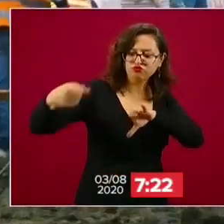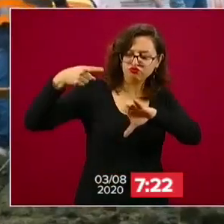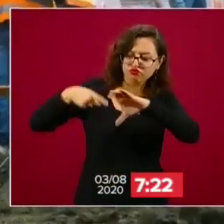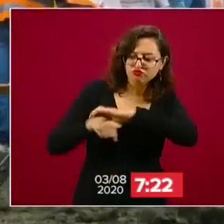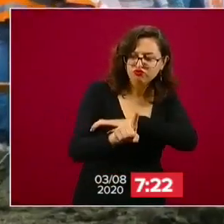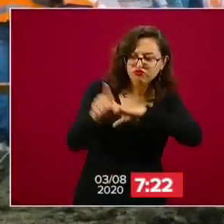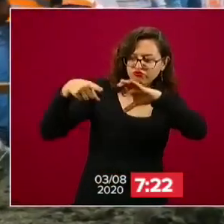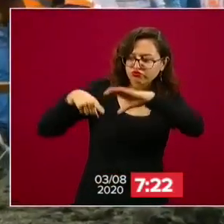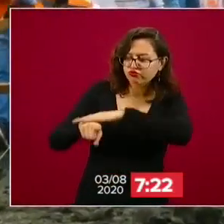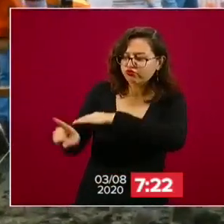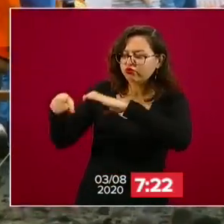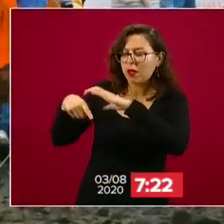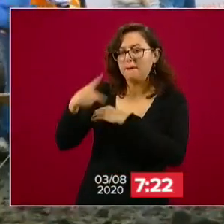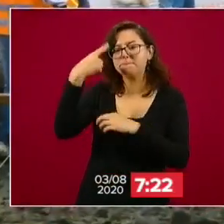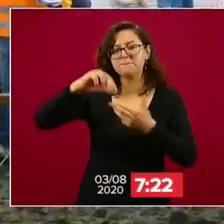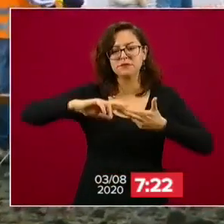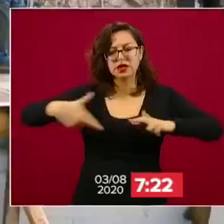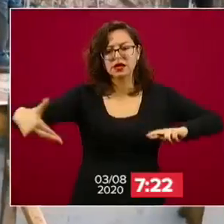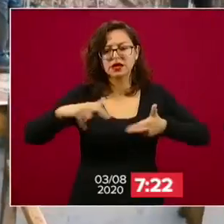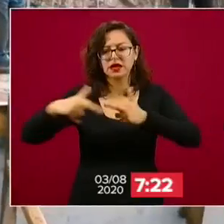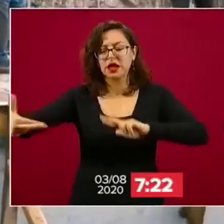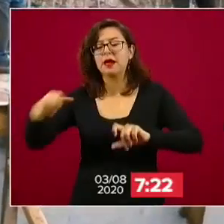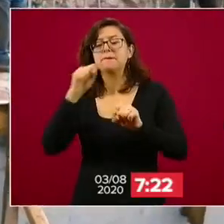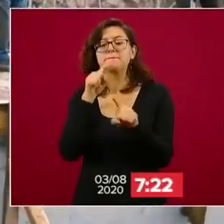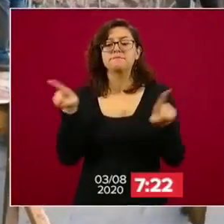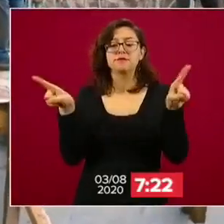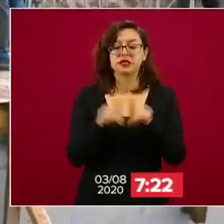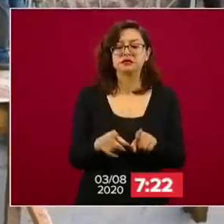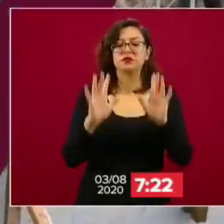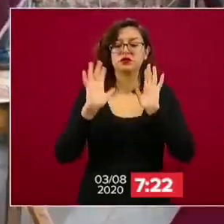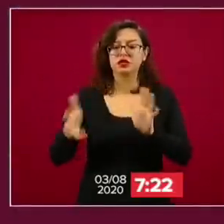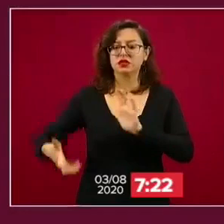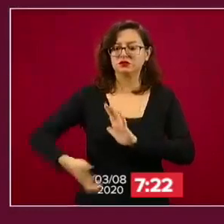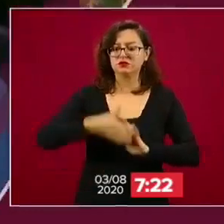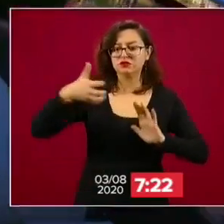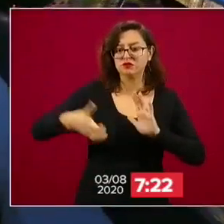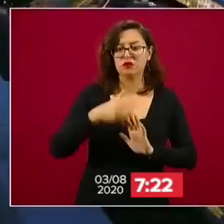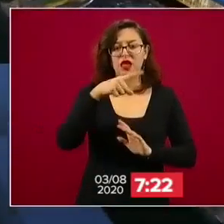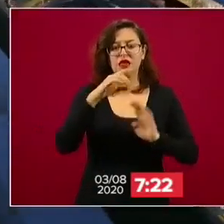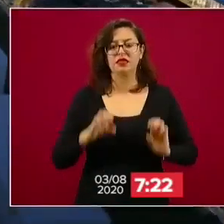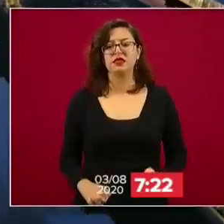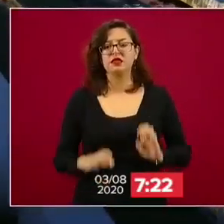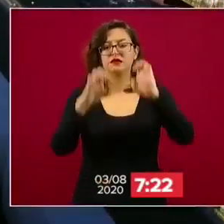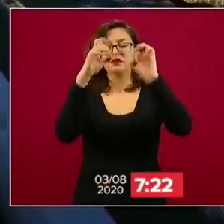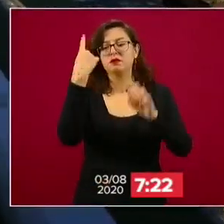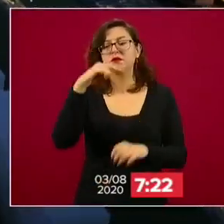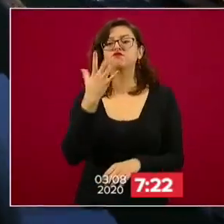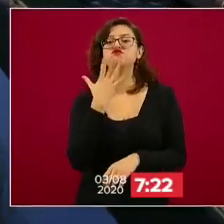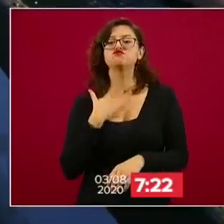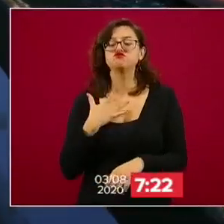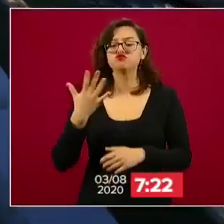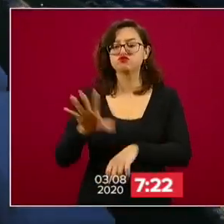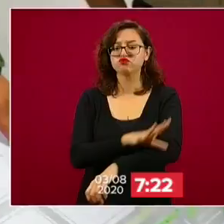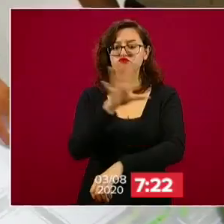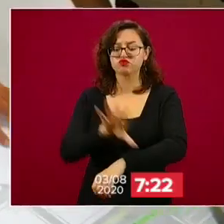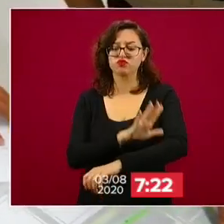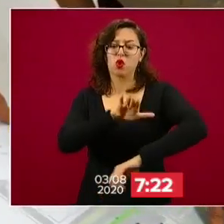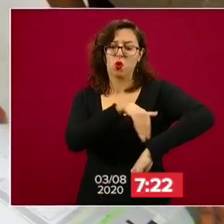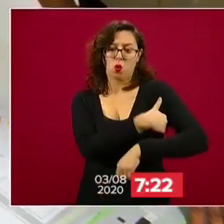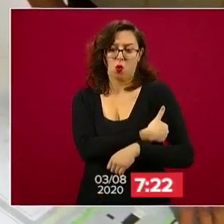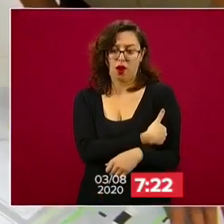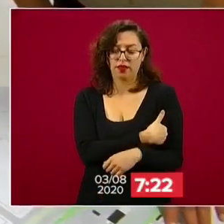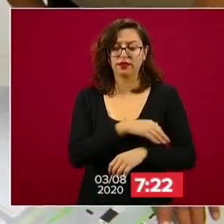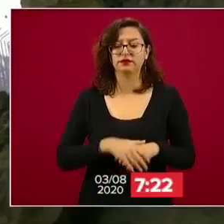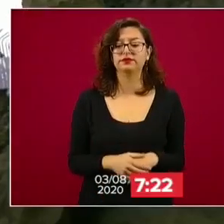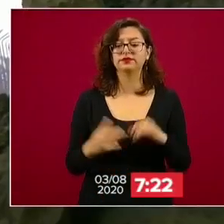eléctricas. Del mismo modo, la excavación para el edificio colector de combustible. Respecto a las actividades de gabinete, en el área de